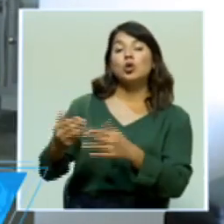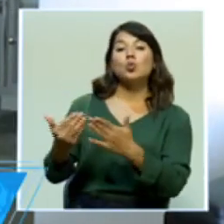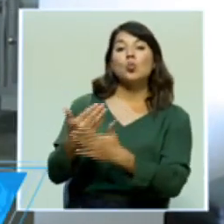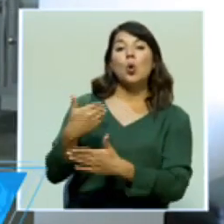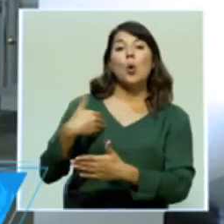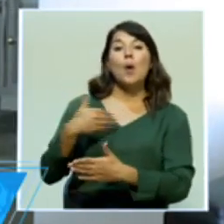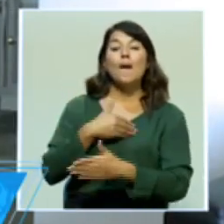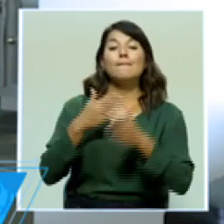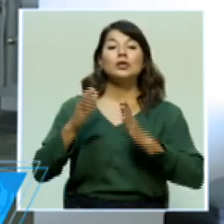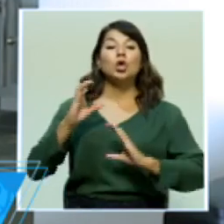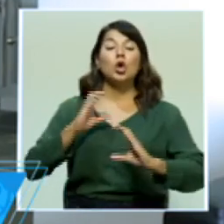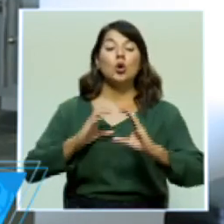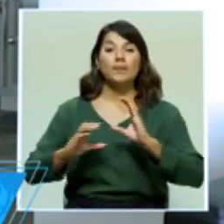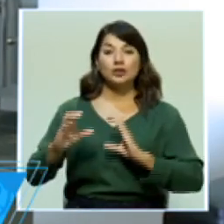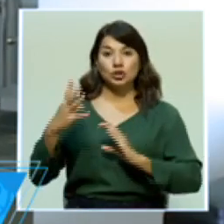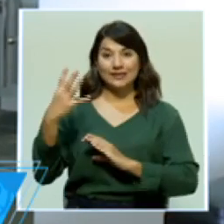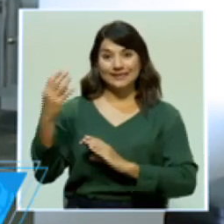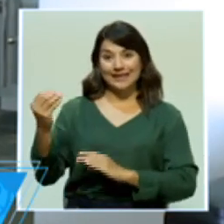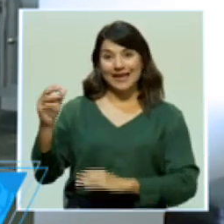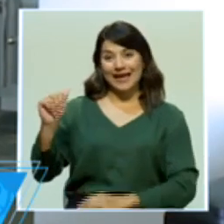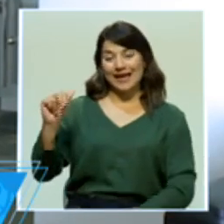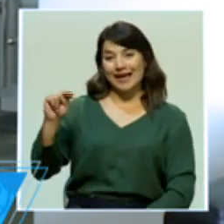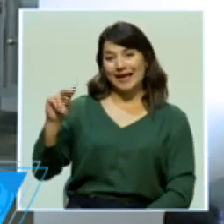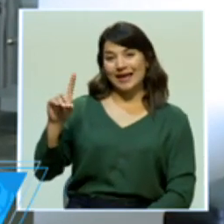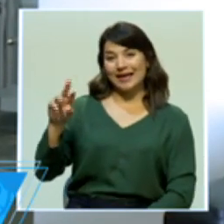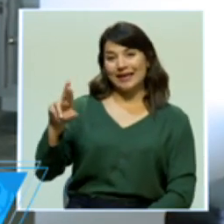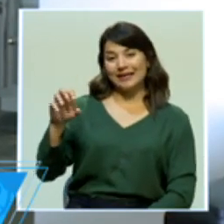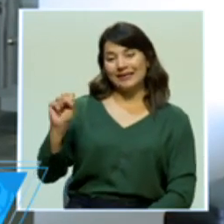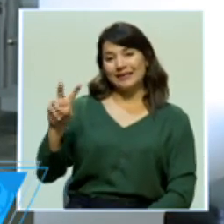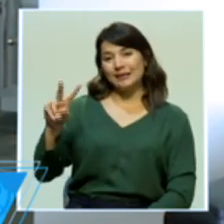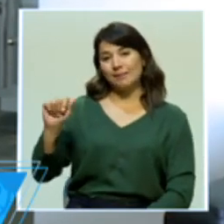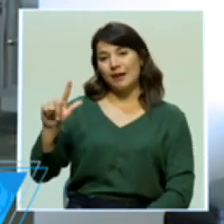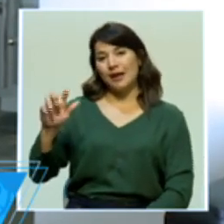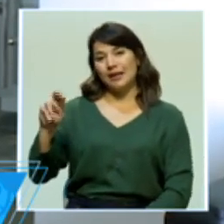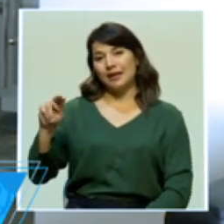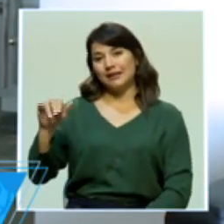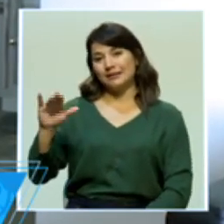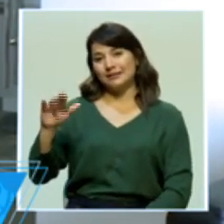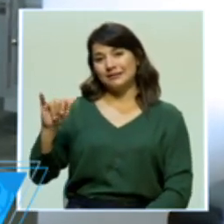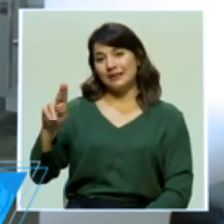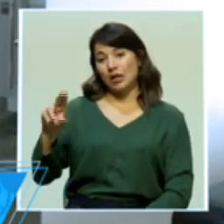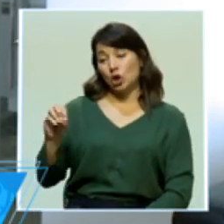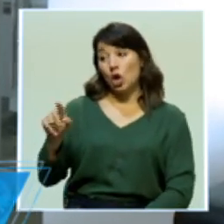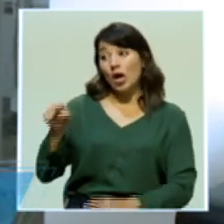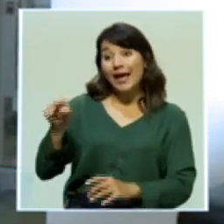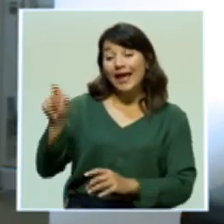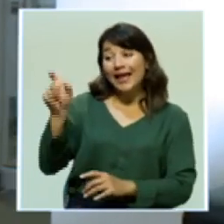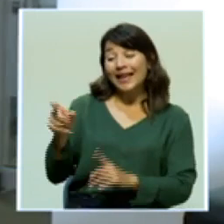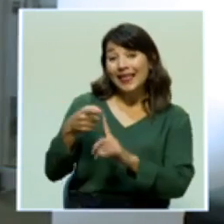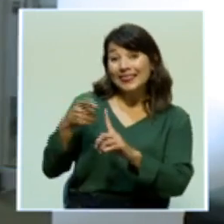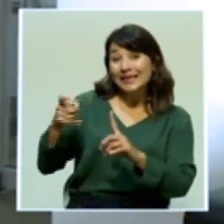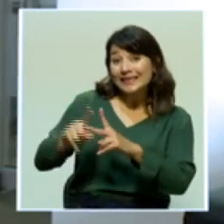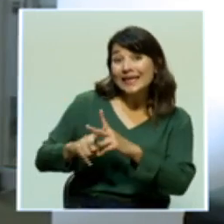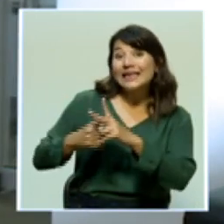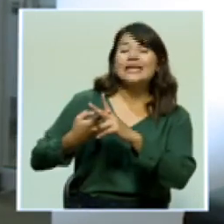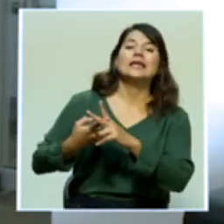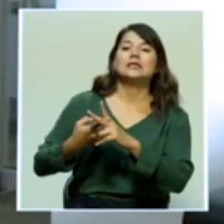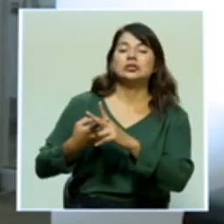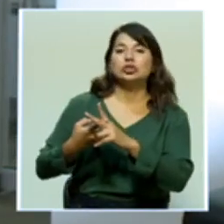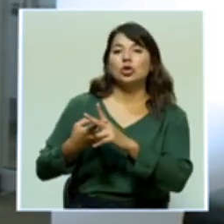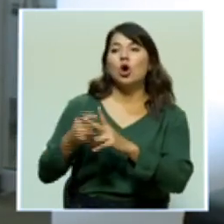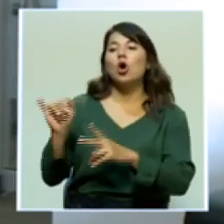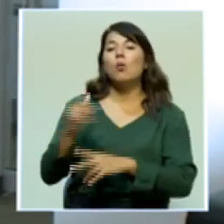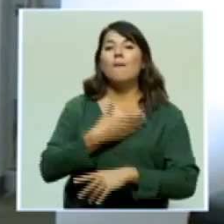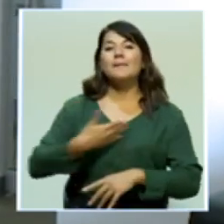Exterior a Andrés Valenciano. Él, desde el inicio de la administración del presidente Alvarado, se desempeñó como presidente ejecutivo del